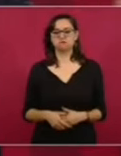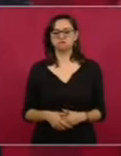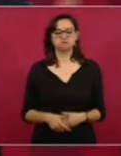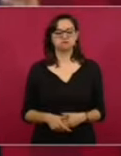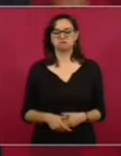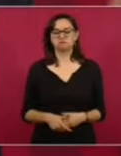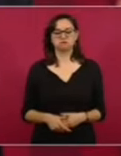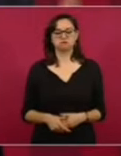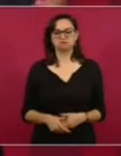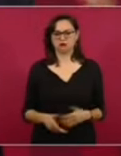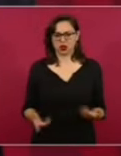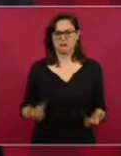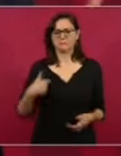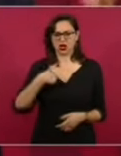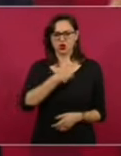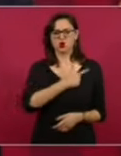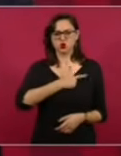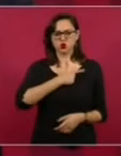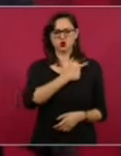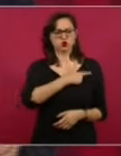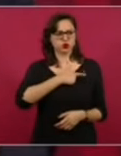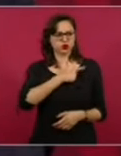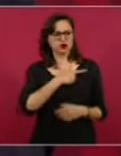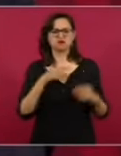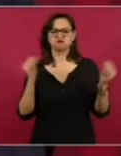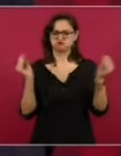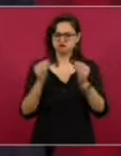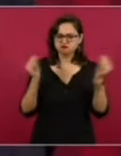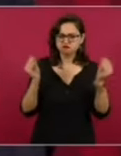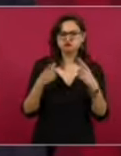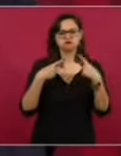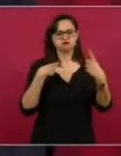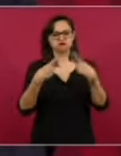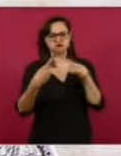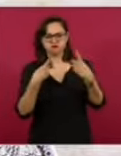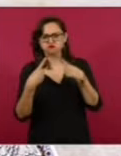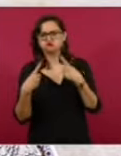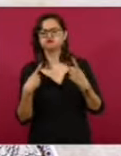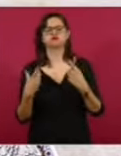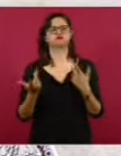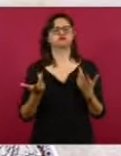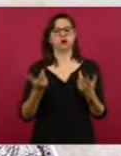Que haya debate y que